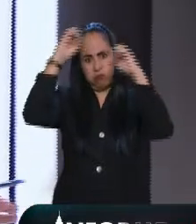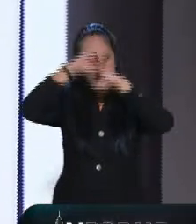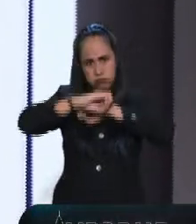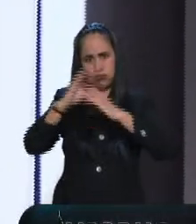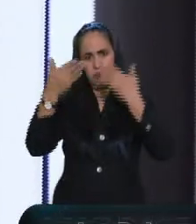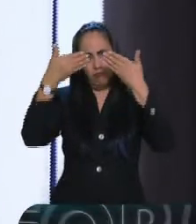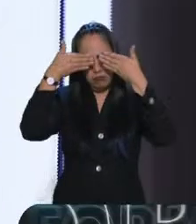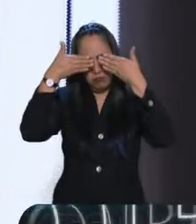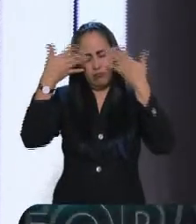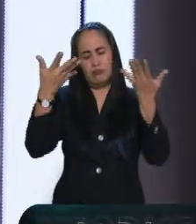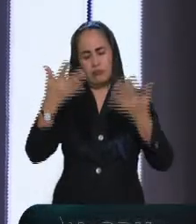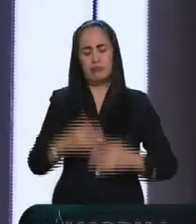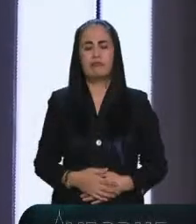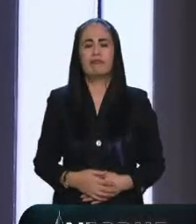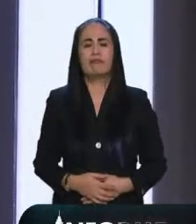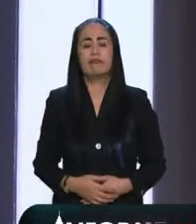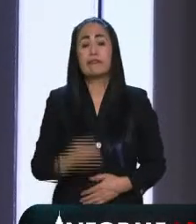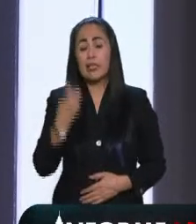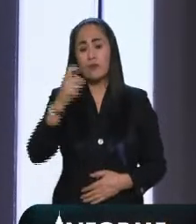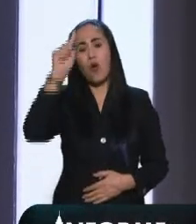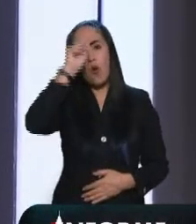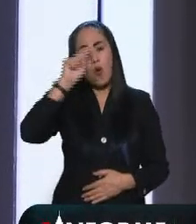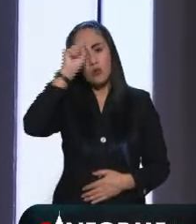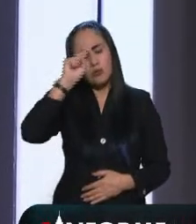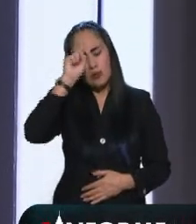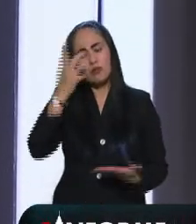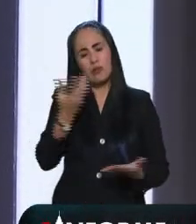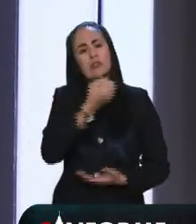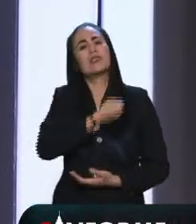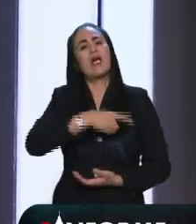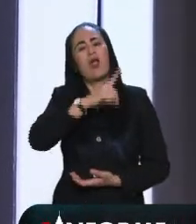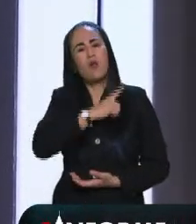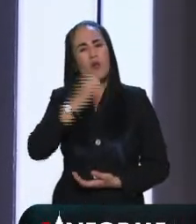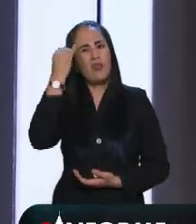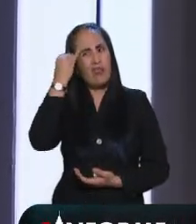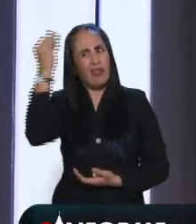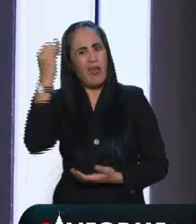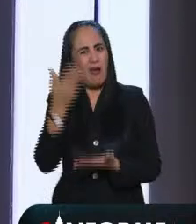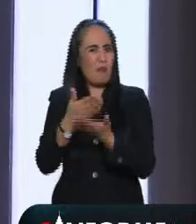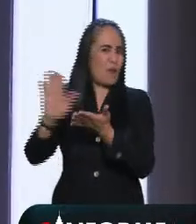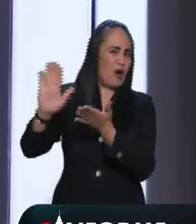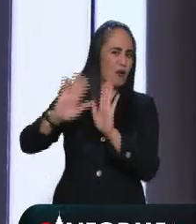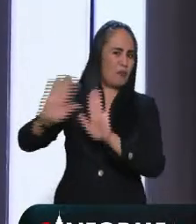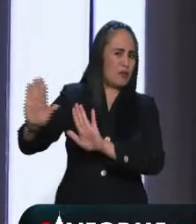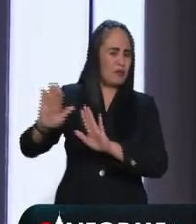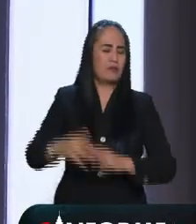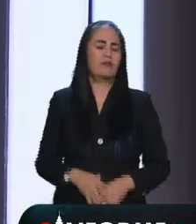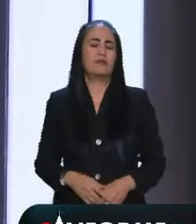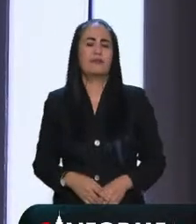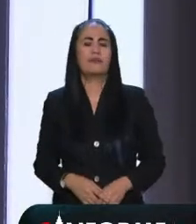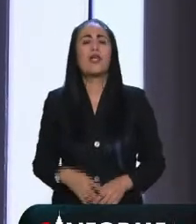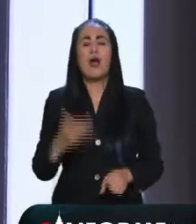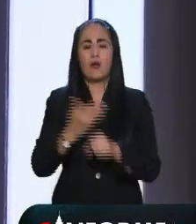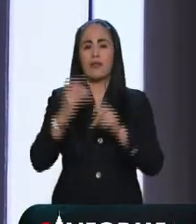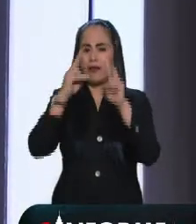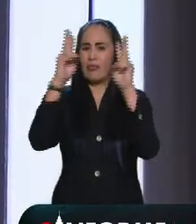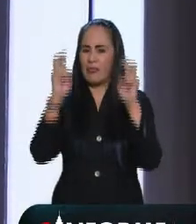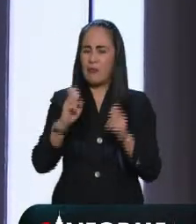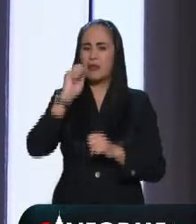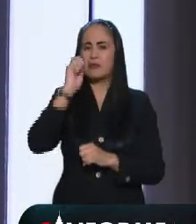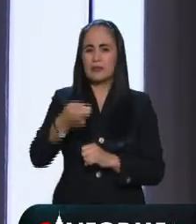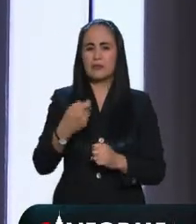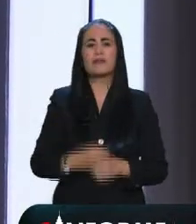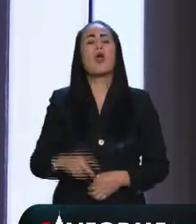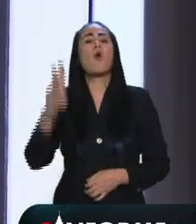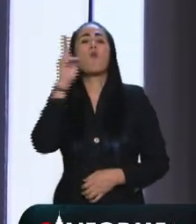Bueno, ahí está la recomendación, la salud, dejemos el dogmatismo y vámonos con más temas porque le comentábamos que hubo un incremento de demanda de